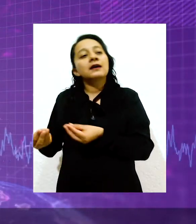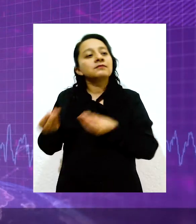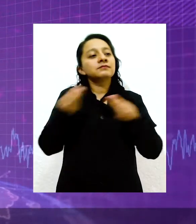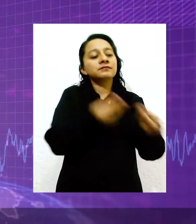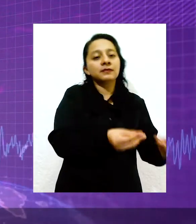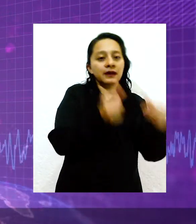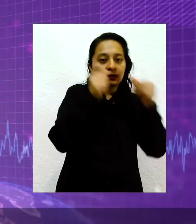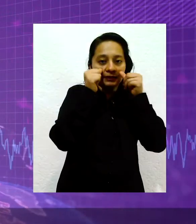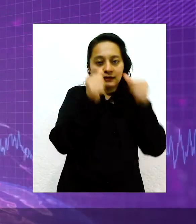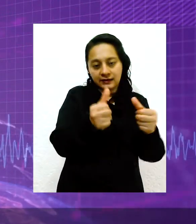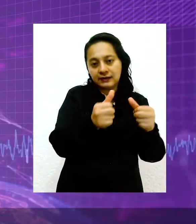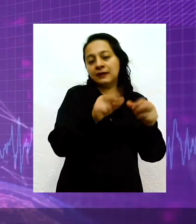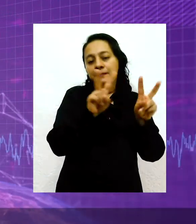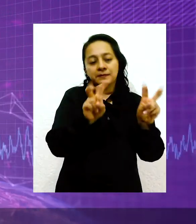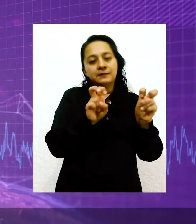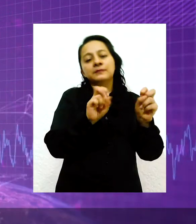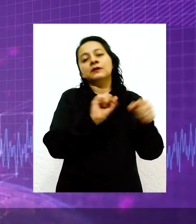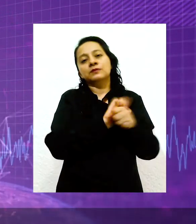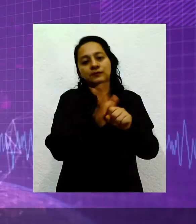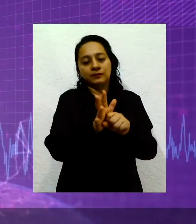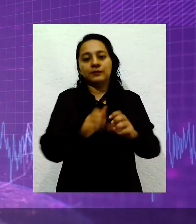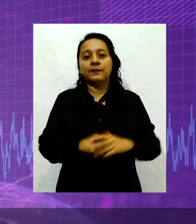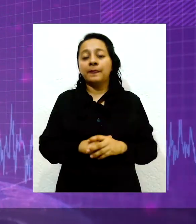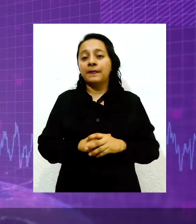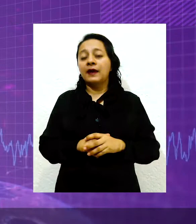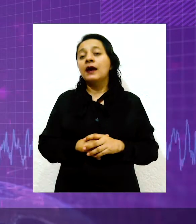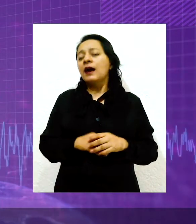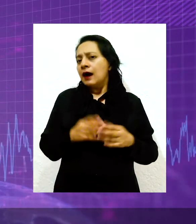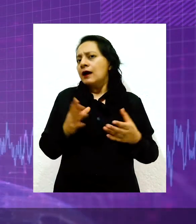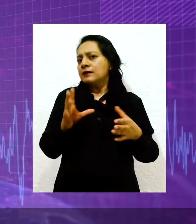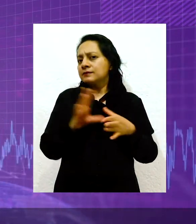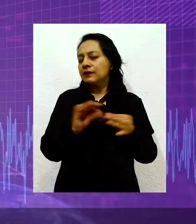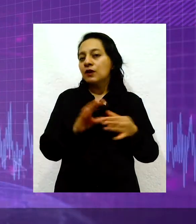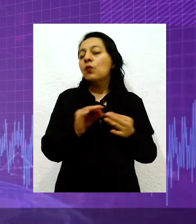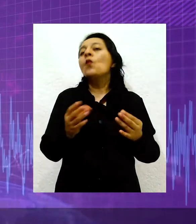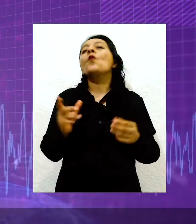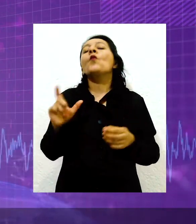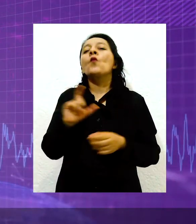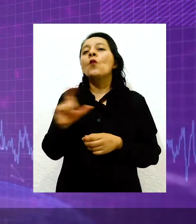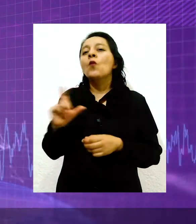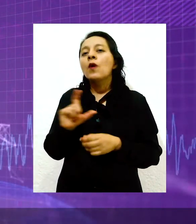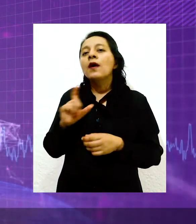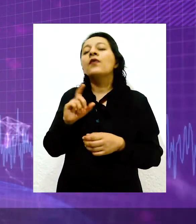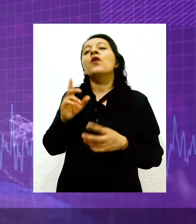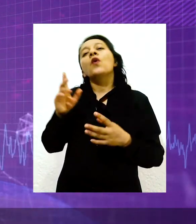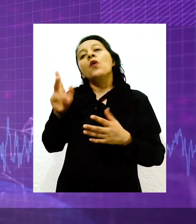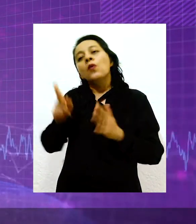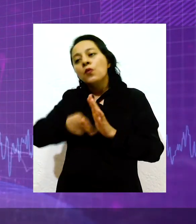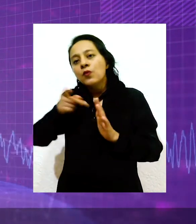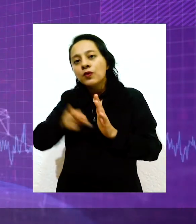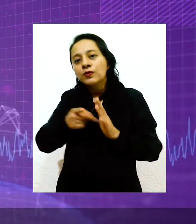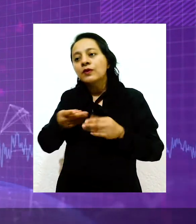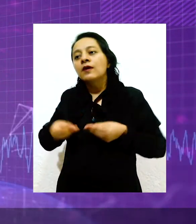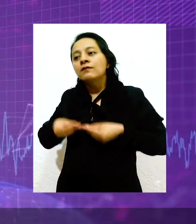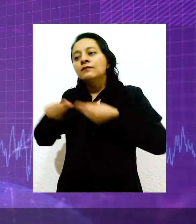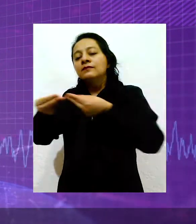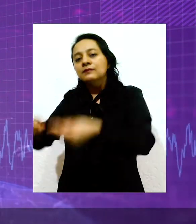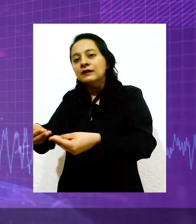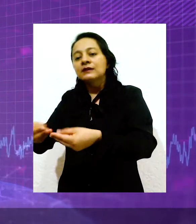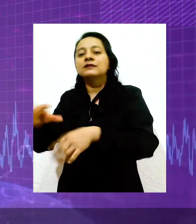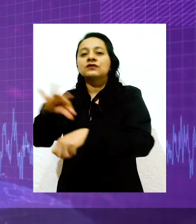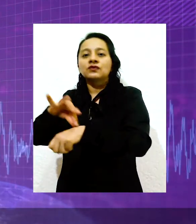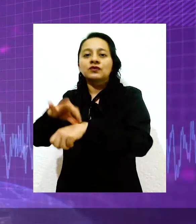nuevo aviso les comentaremos cuando reactivaremos el programa de médico en tu calle y por lo pronto agradecemos